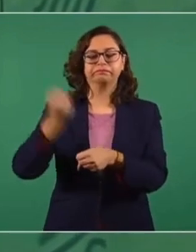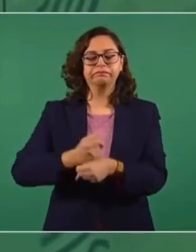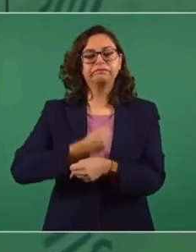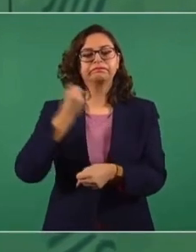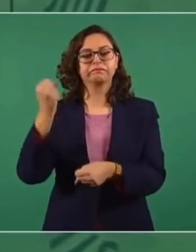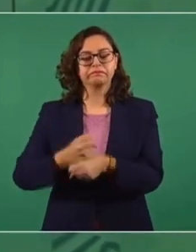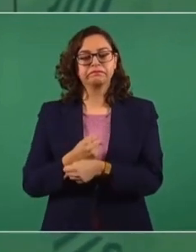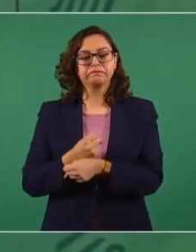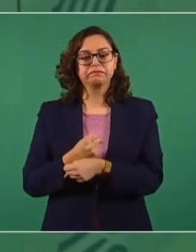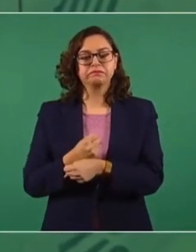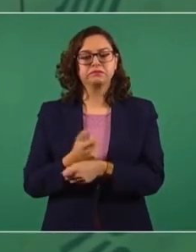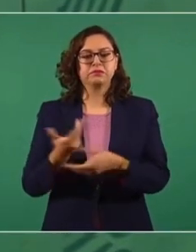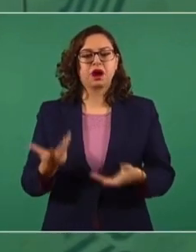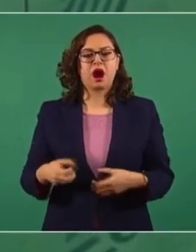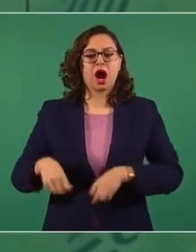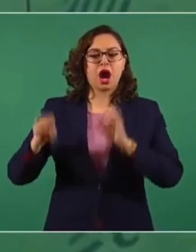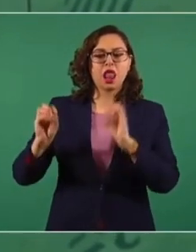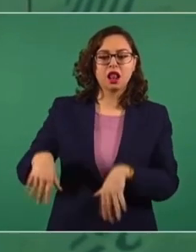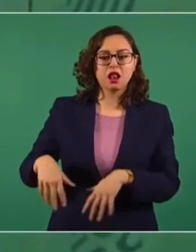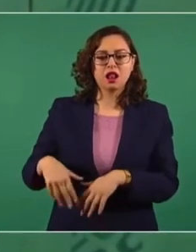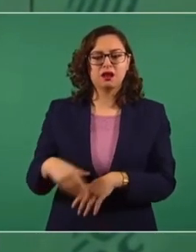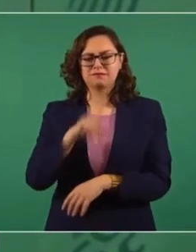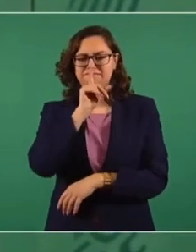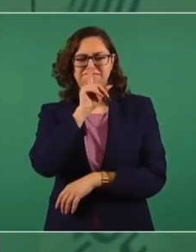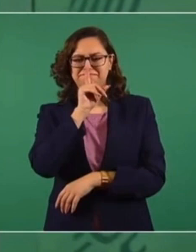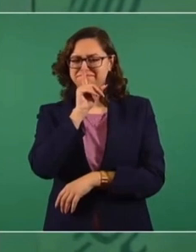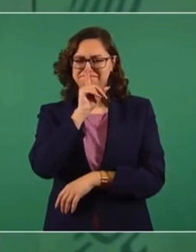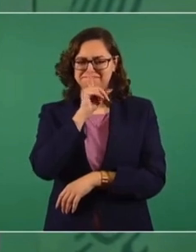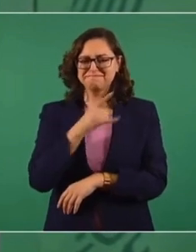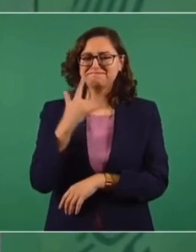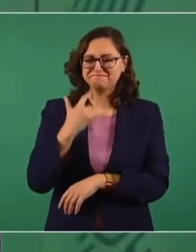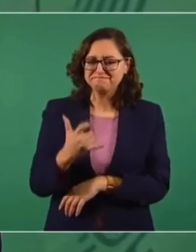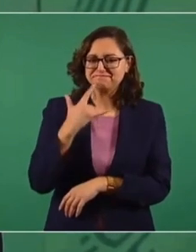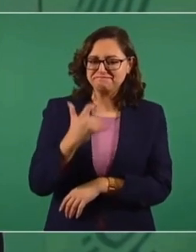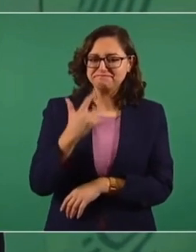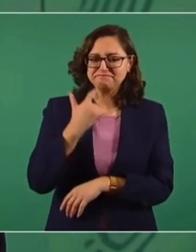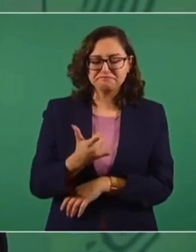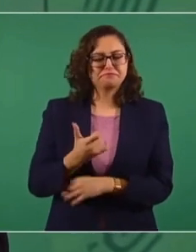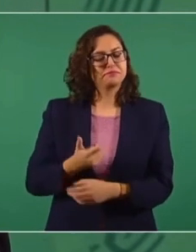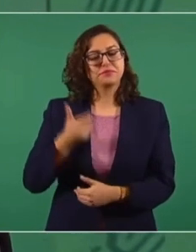rendirnos, son procesos.